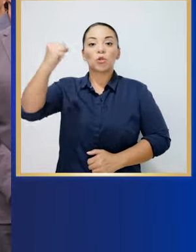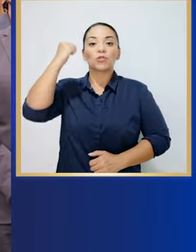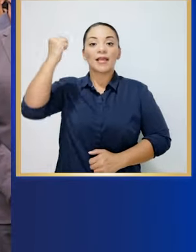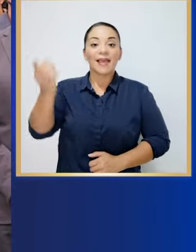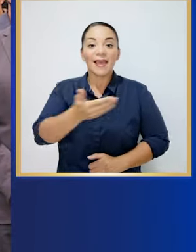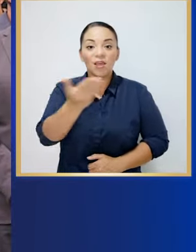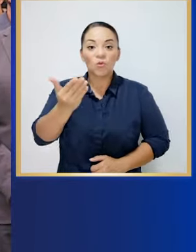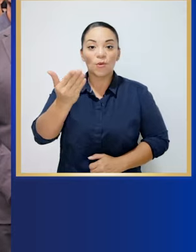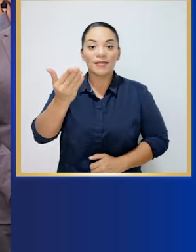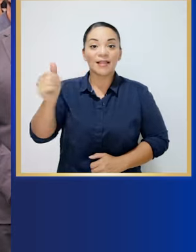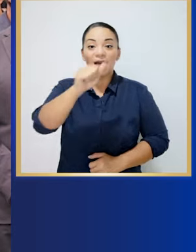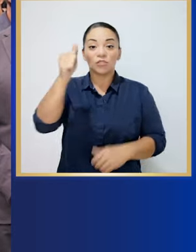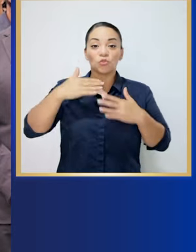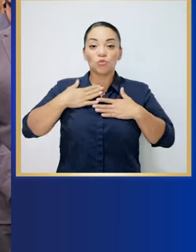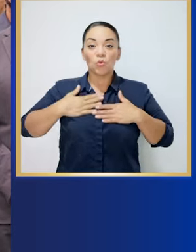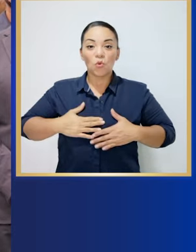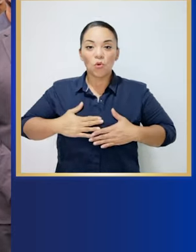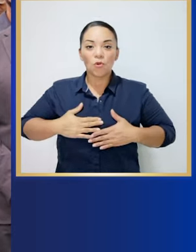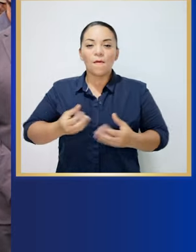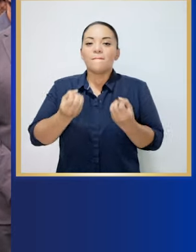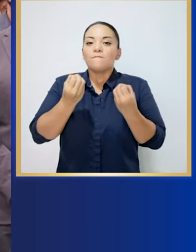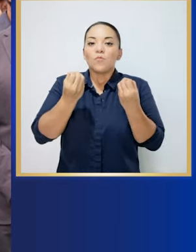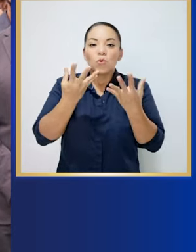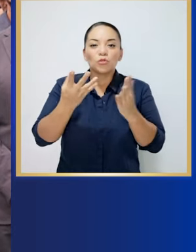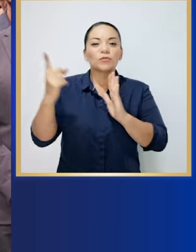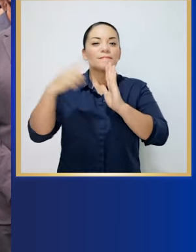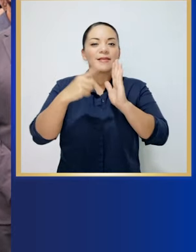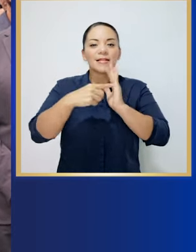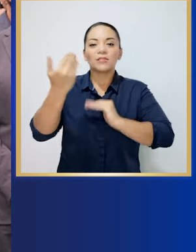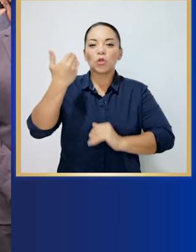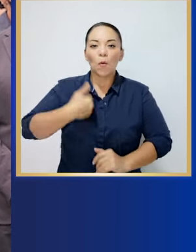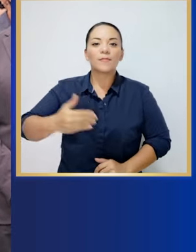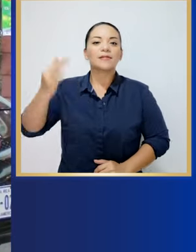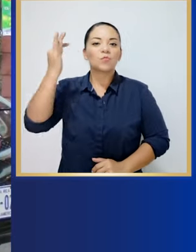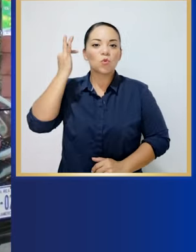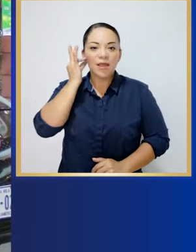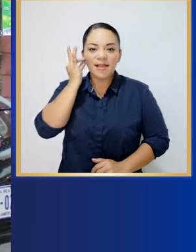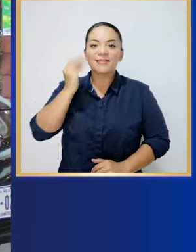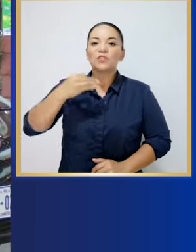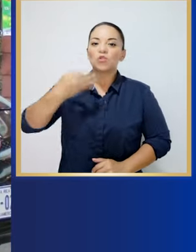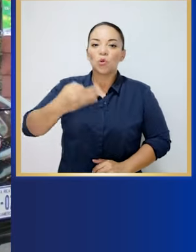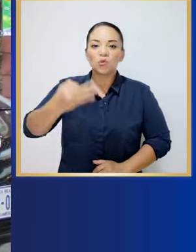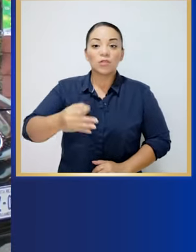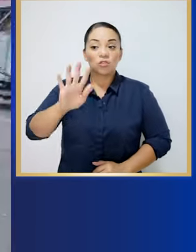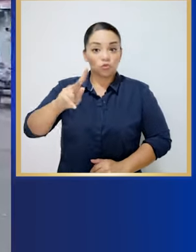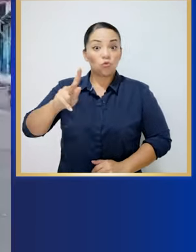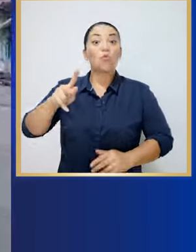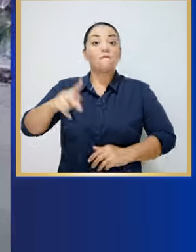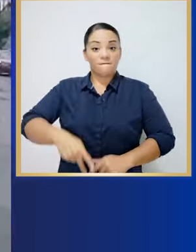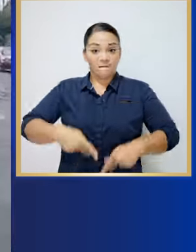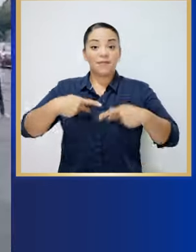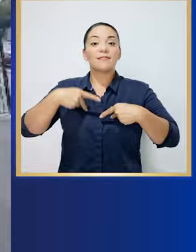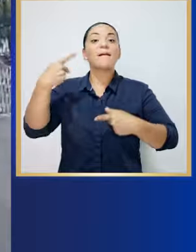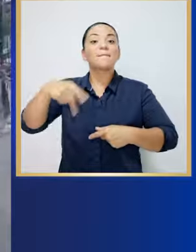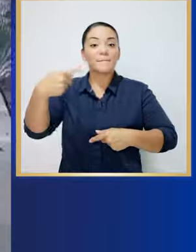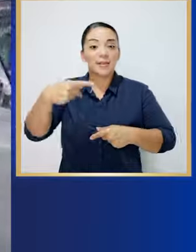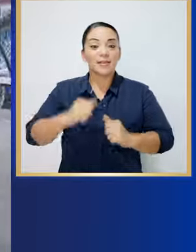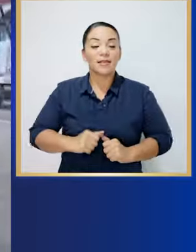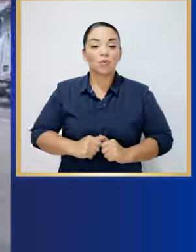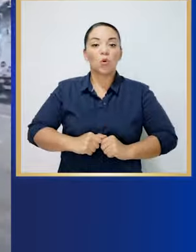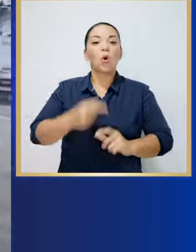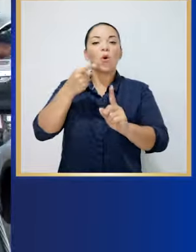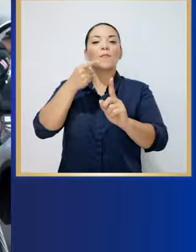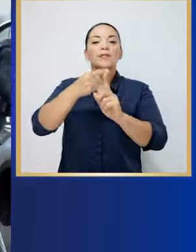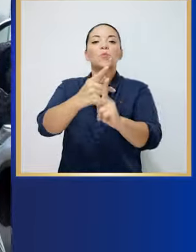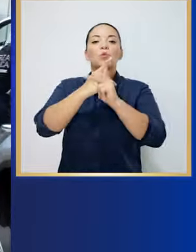Nuestros Héroes de Azul son miles de hombres y mujeres que cada día arriesgan sus